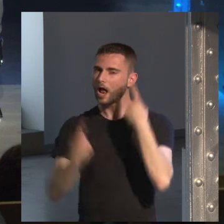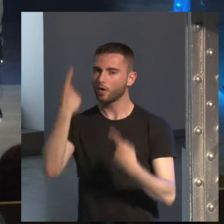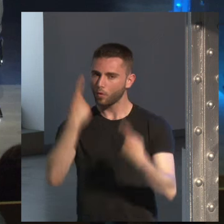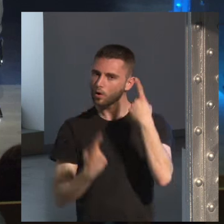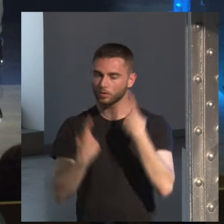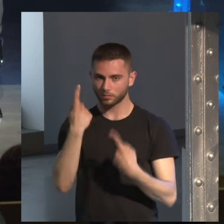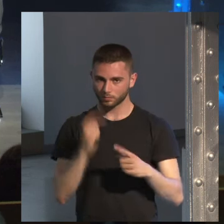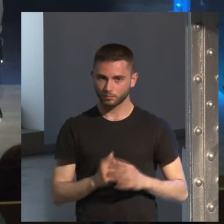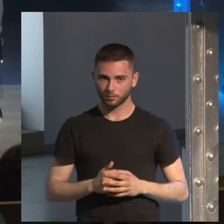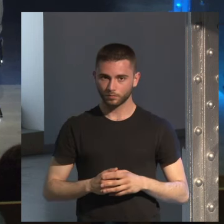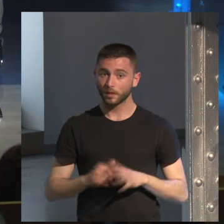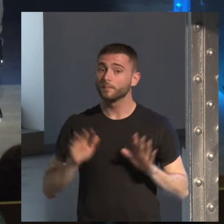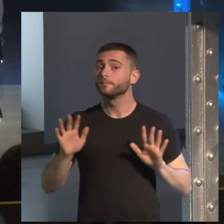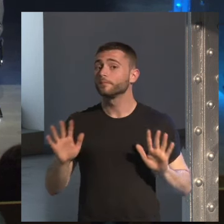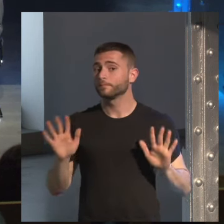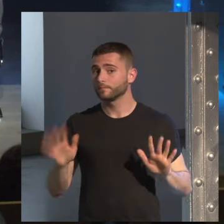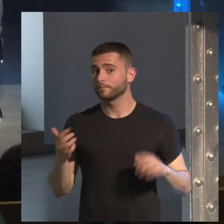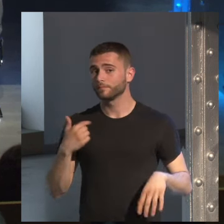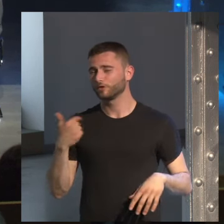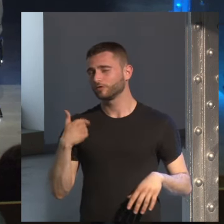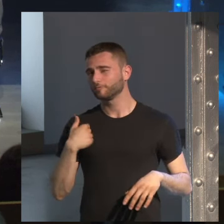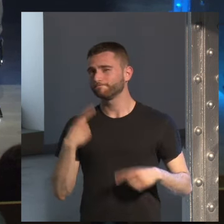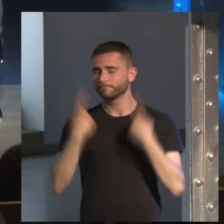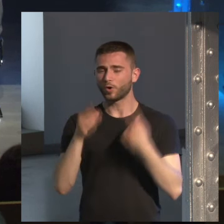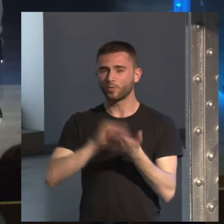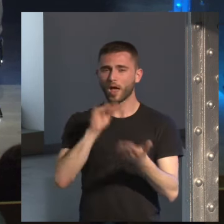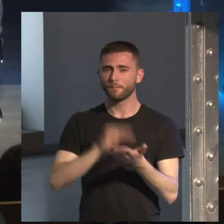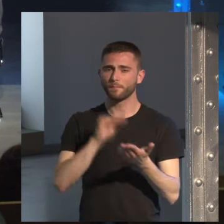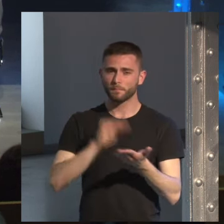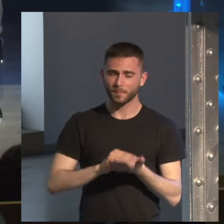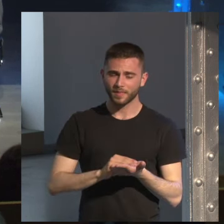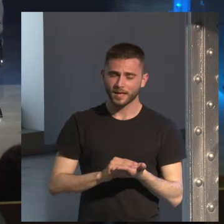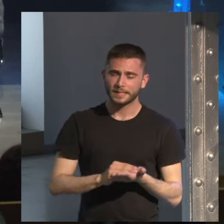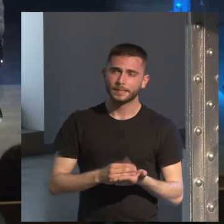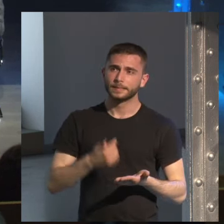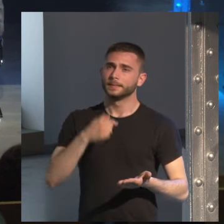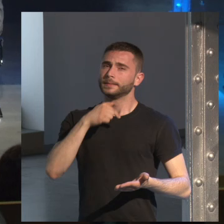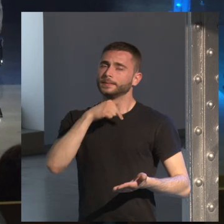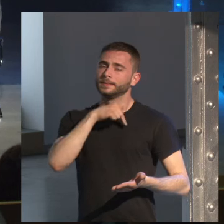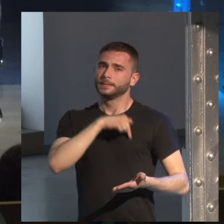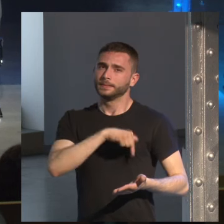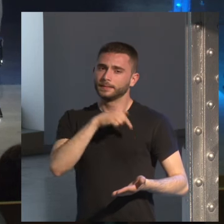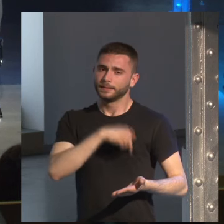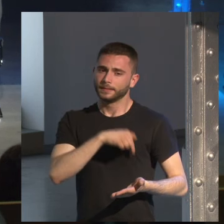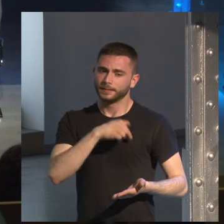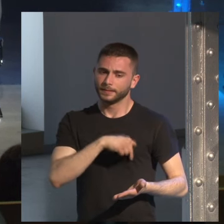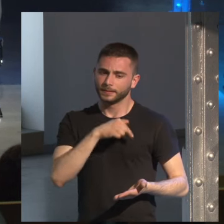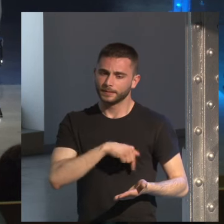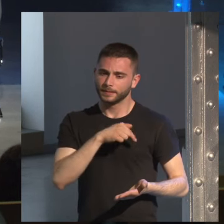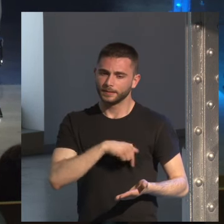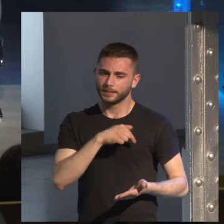pero pero me siento a veces muy eh atado